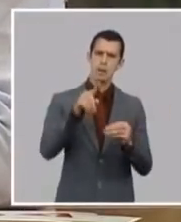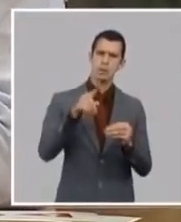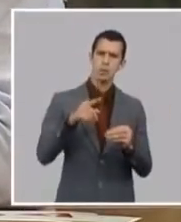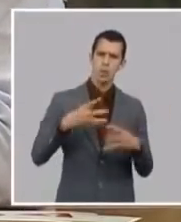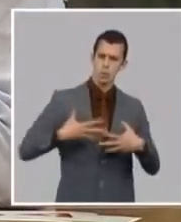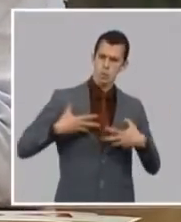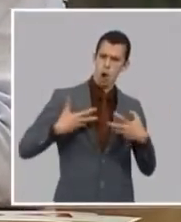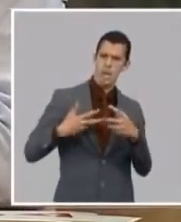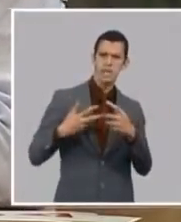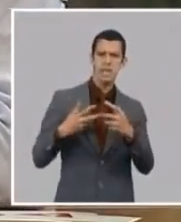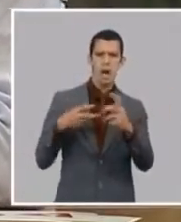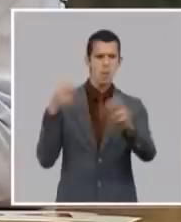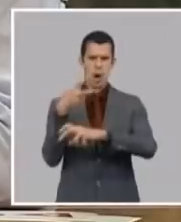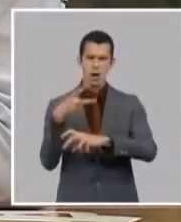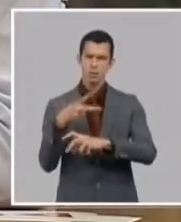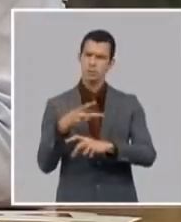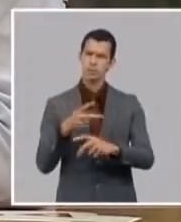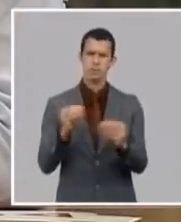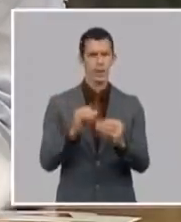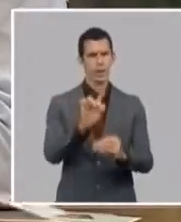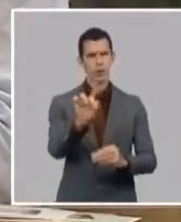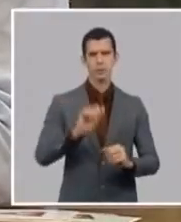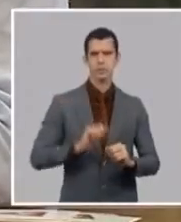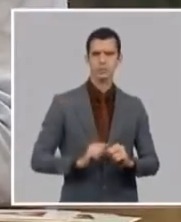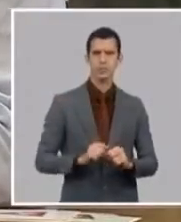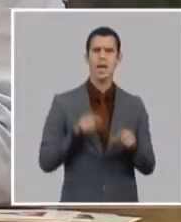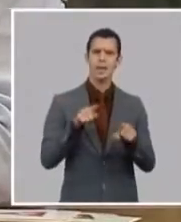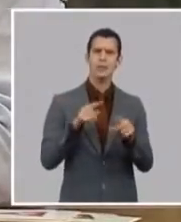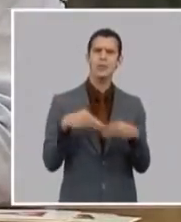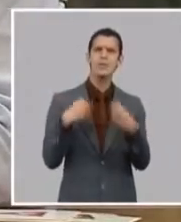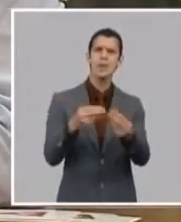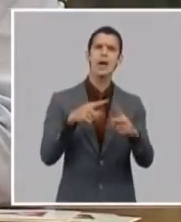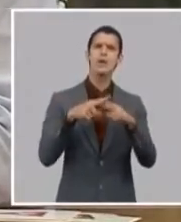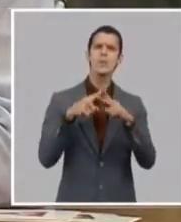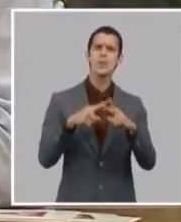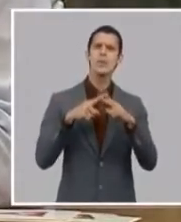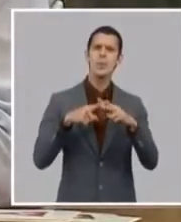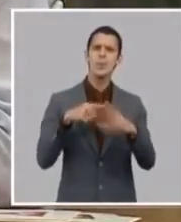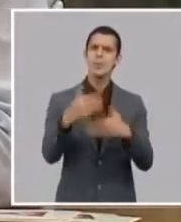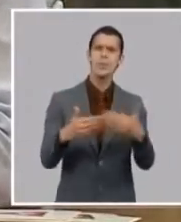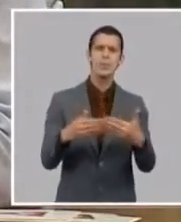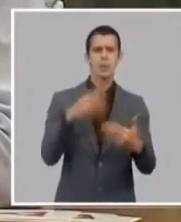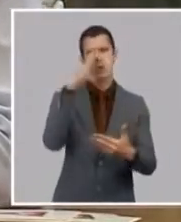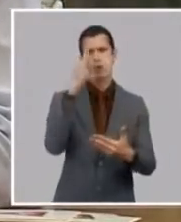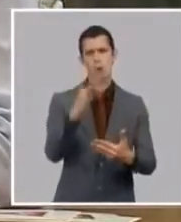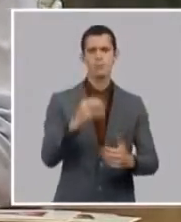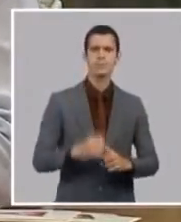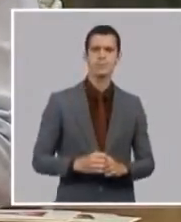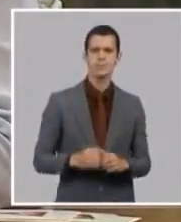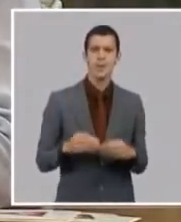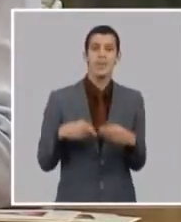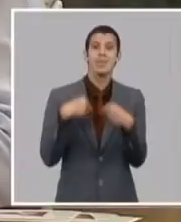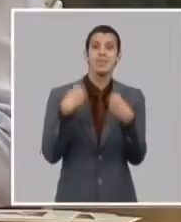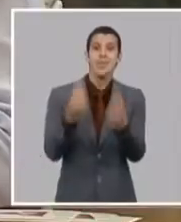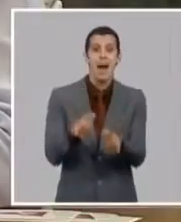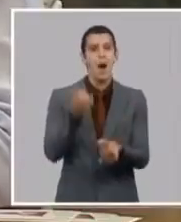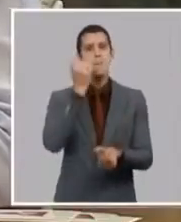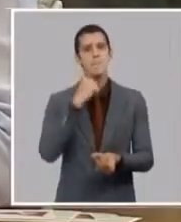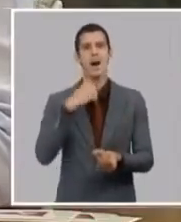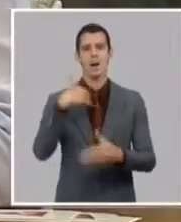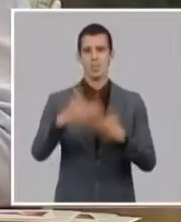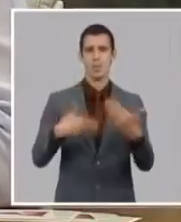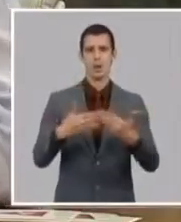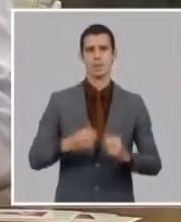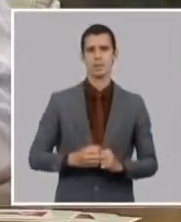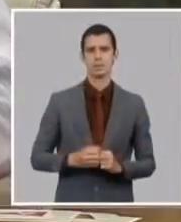que como sigo insistiendo no resuelve el problema sino que acrecenta problemas que entonces de manera oportunista los